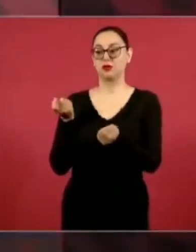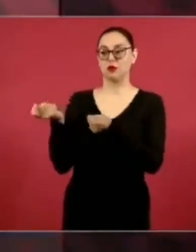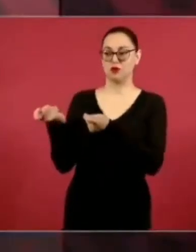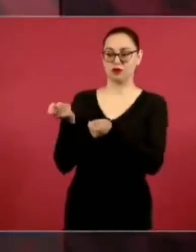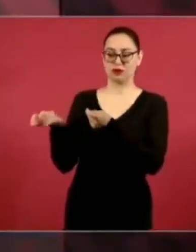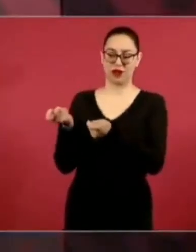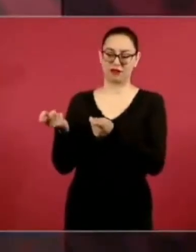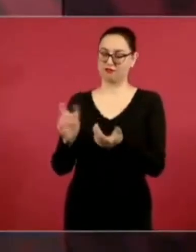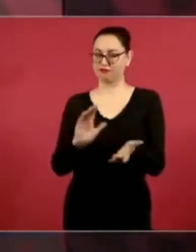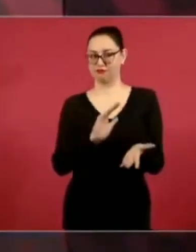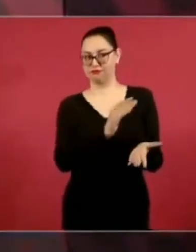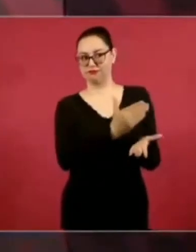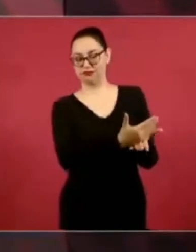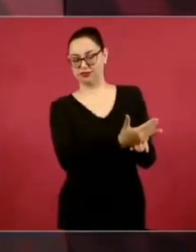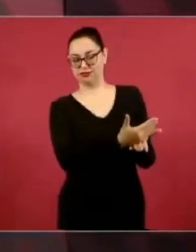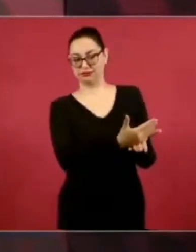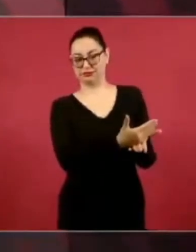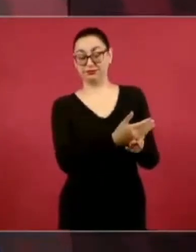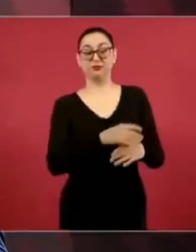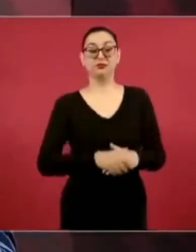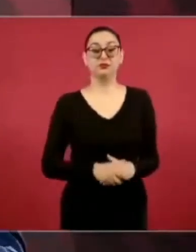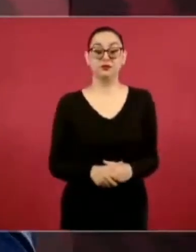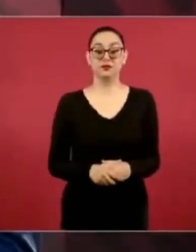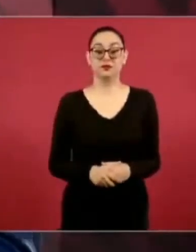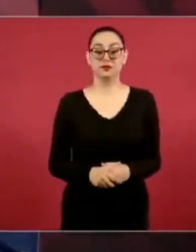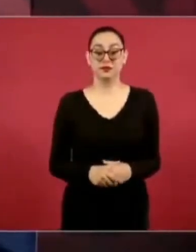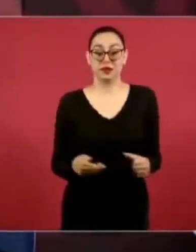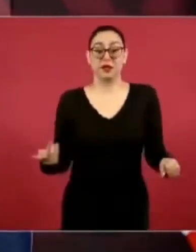Entonces, viene la elección.